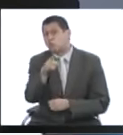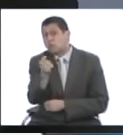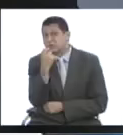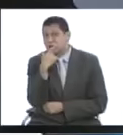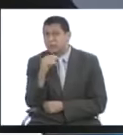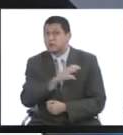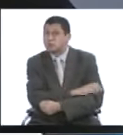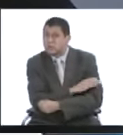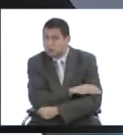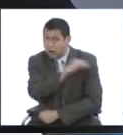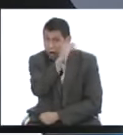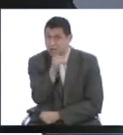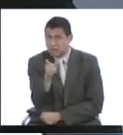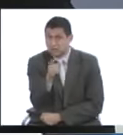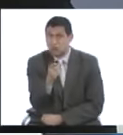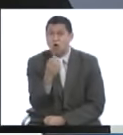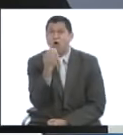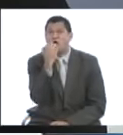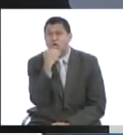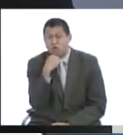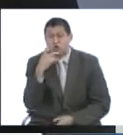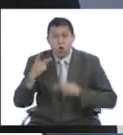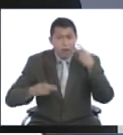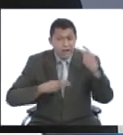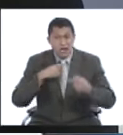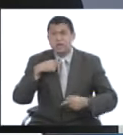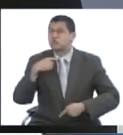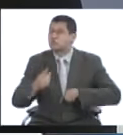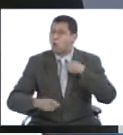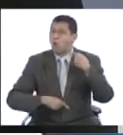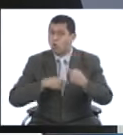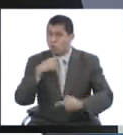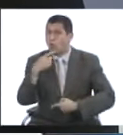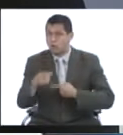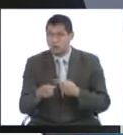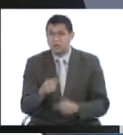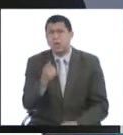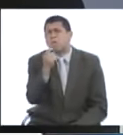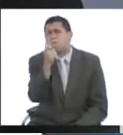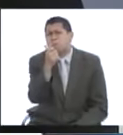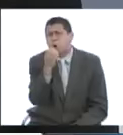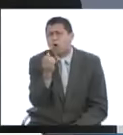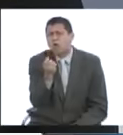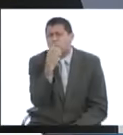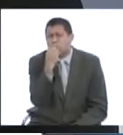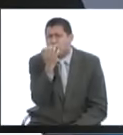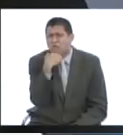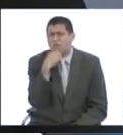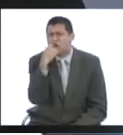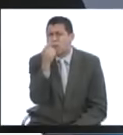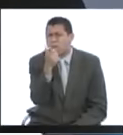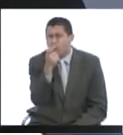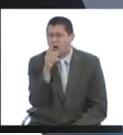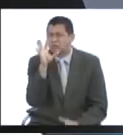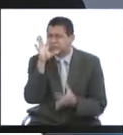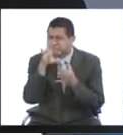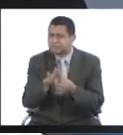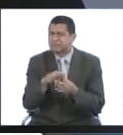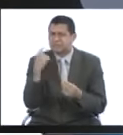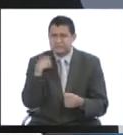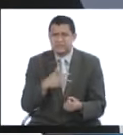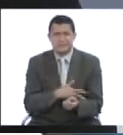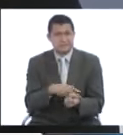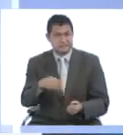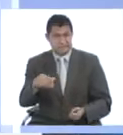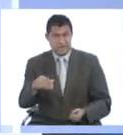tratamiento para la atención, si consumes frutas o vegetales diariamente. El bajo consumo de frutas y vegetales se asocia muchísimo con riesgo a padecer